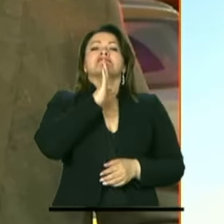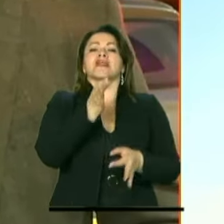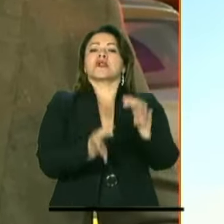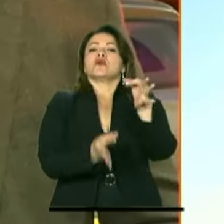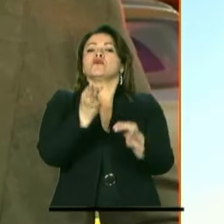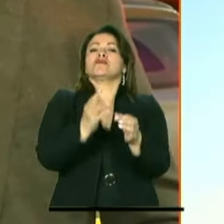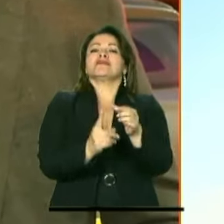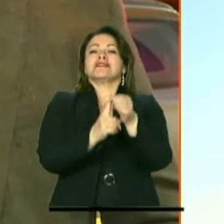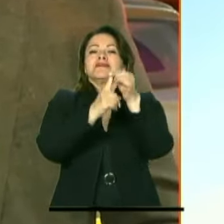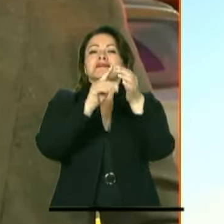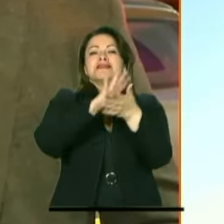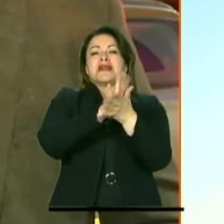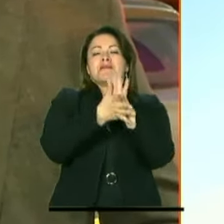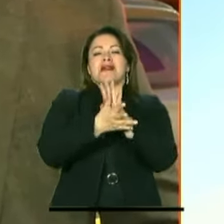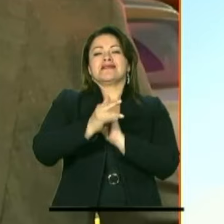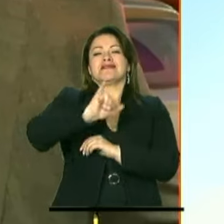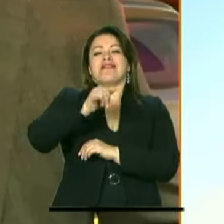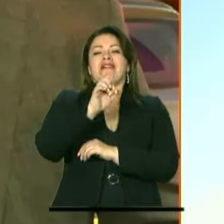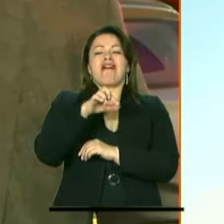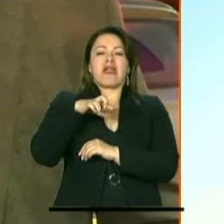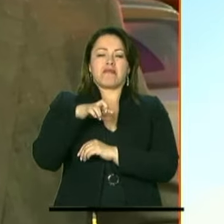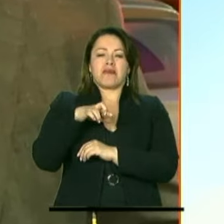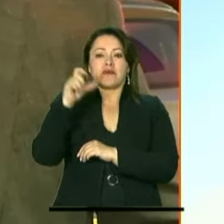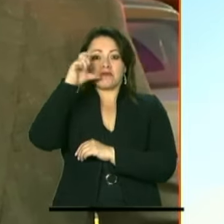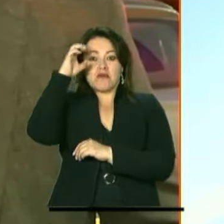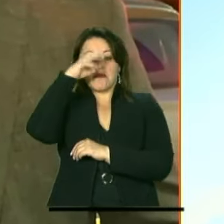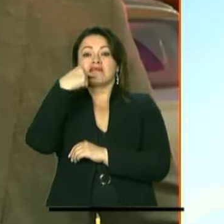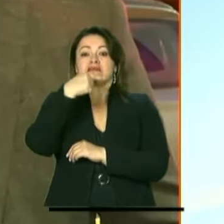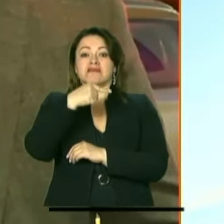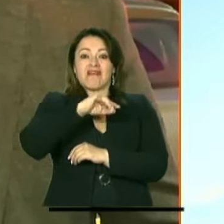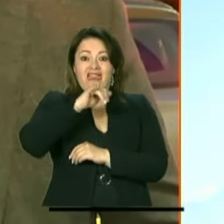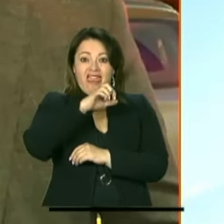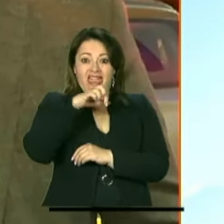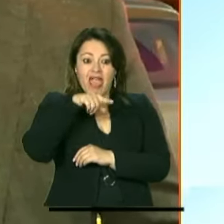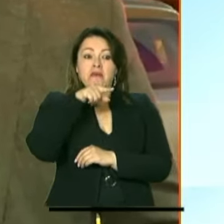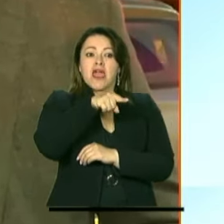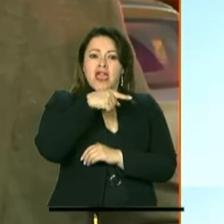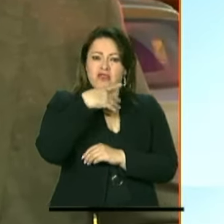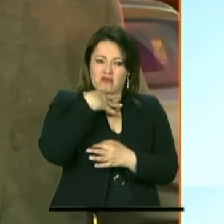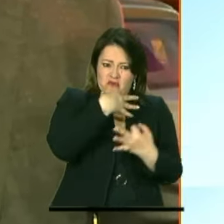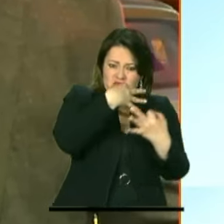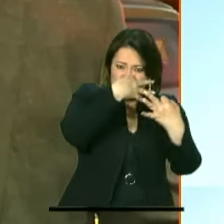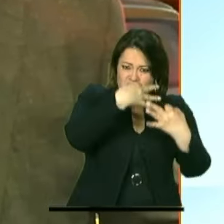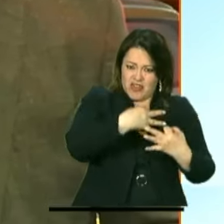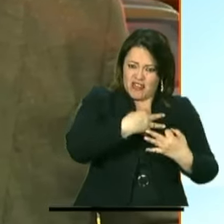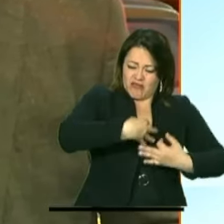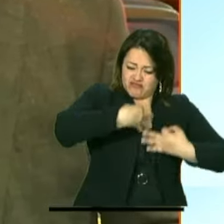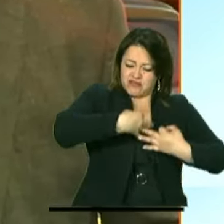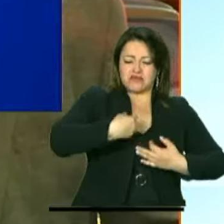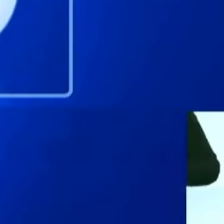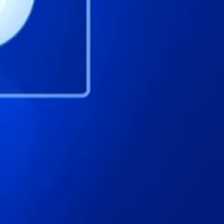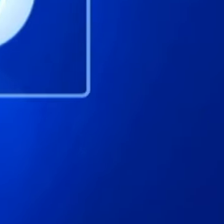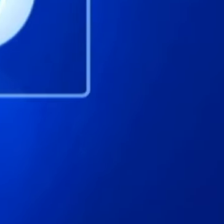críticas a esa jurisdicción especial, diciendo que no es la instancia de cierre de la verdad. David, le escuchamos.